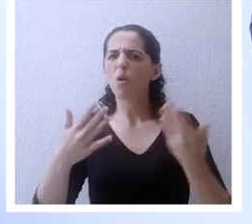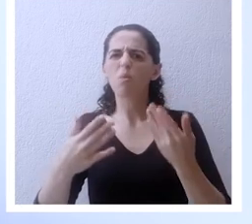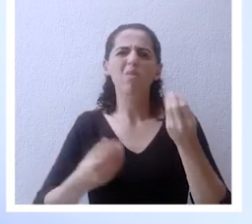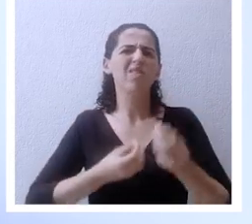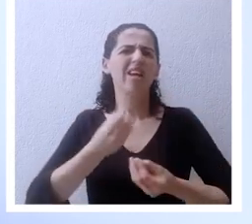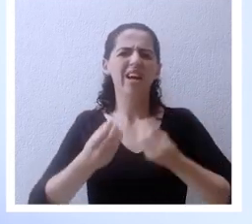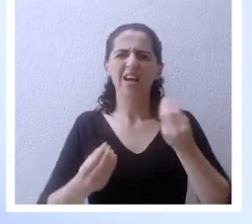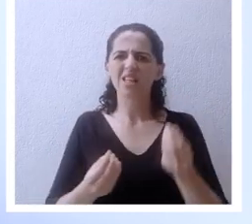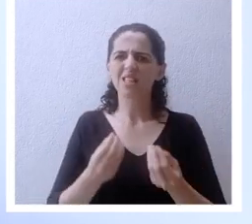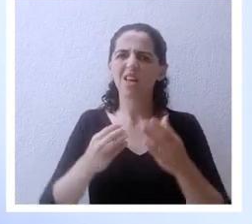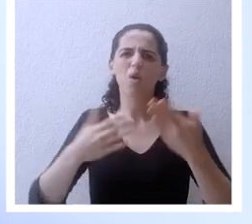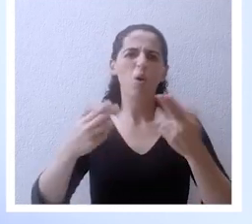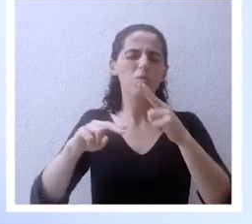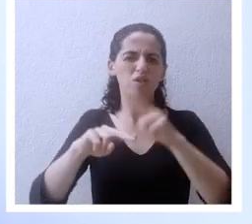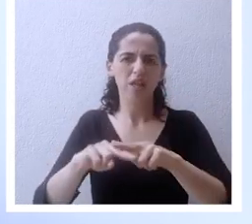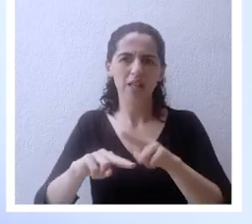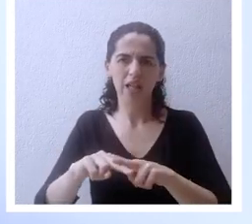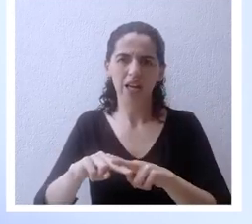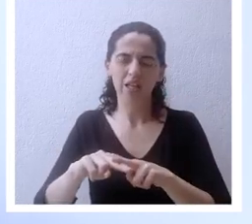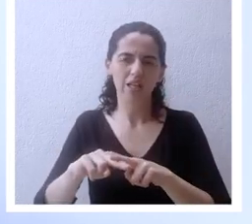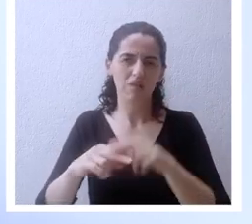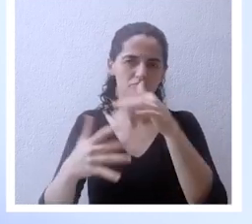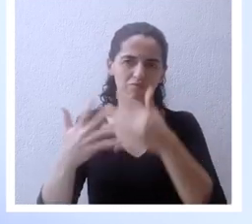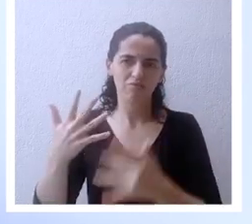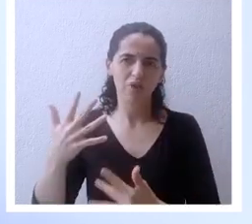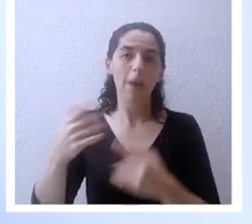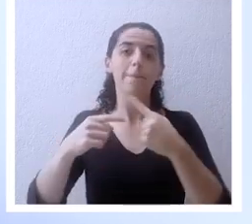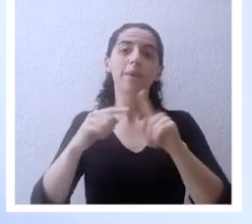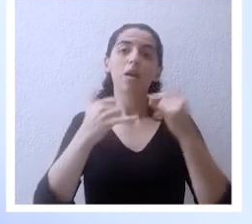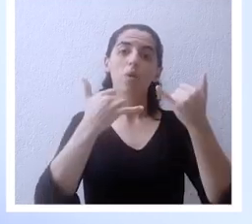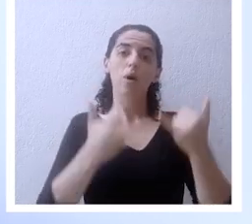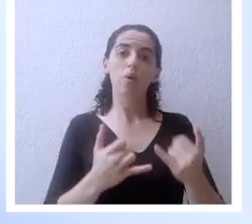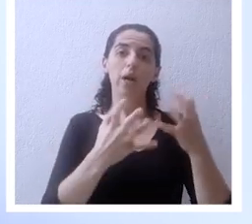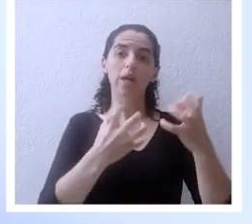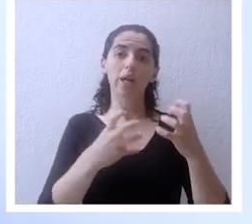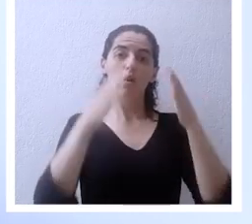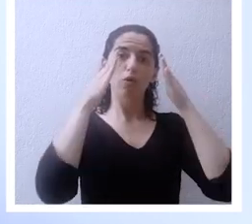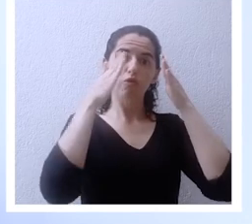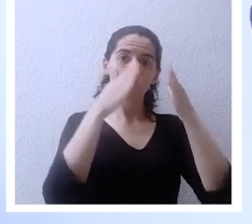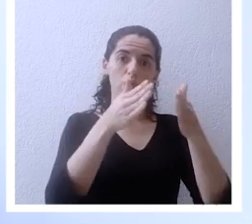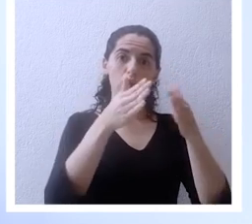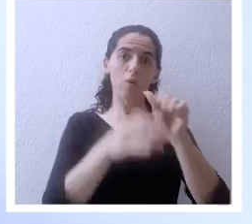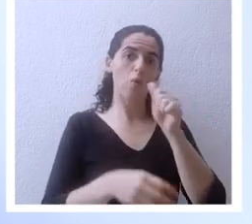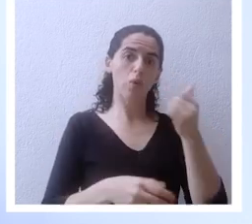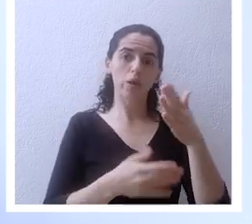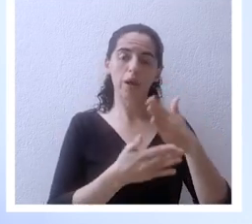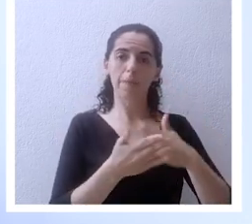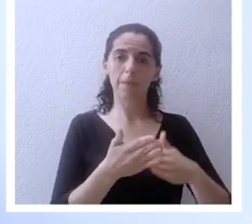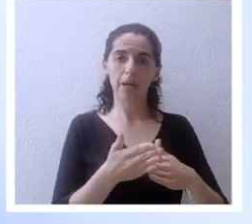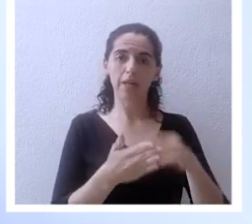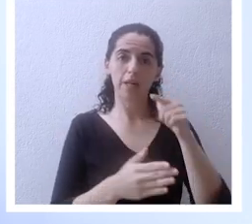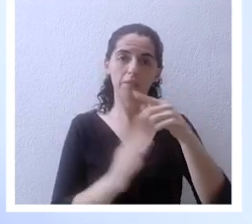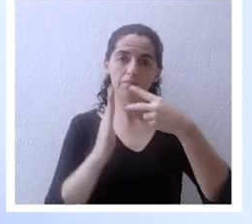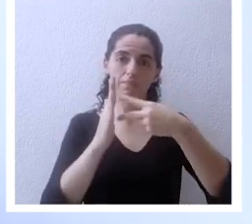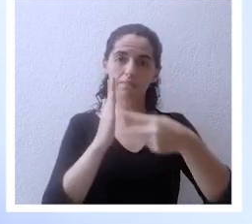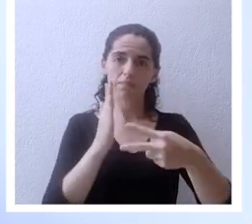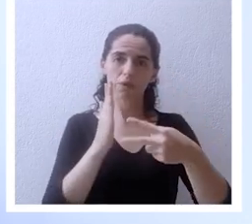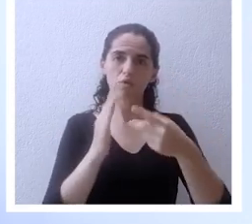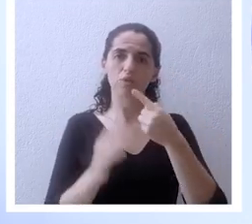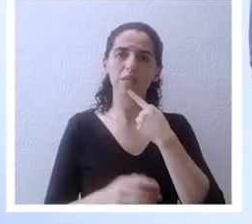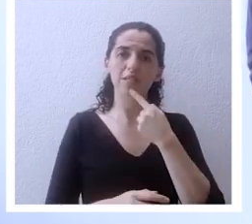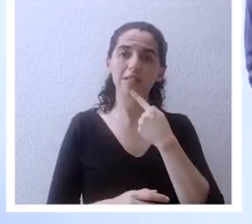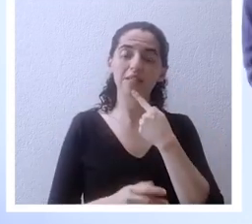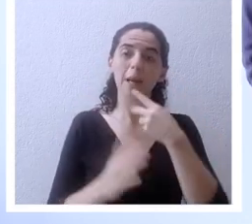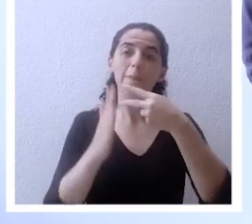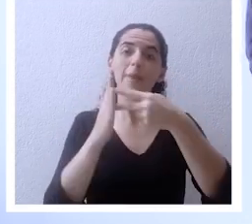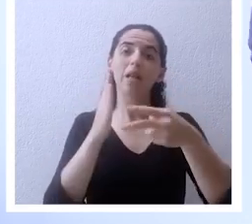hacerlo, etcétera pero ahora yo quiero enfocarme en otra parte de estos versículos y es a partir